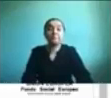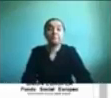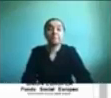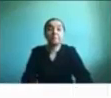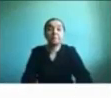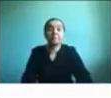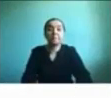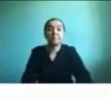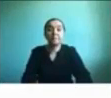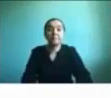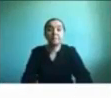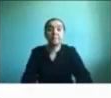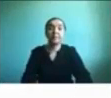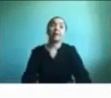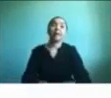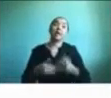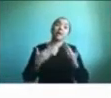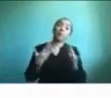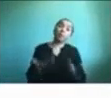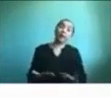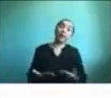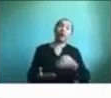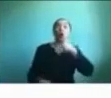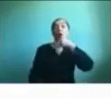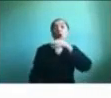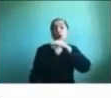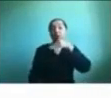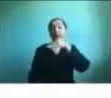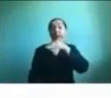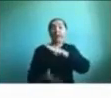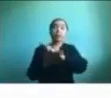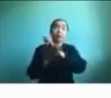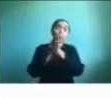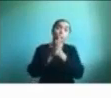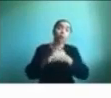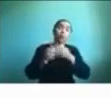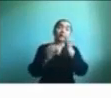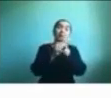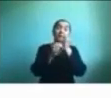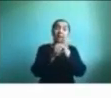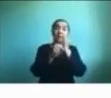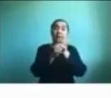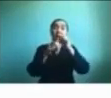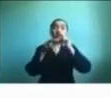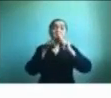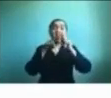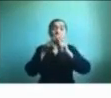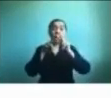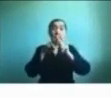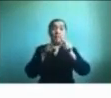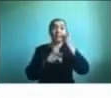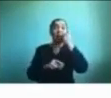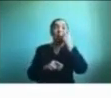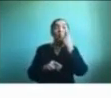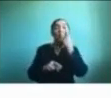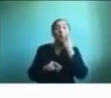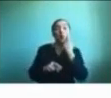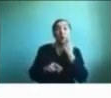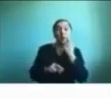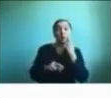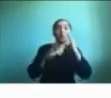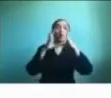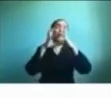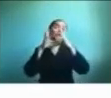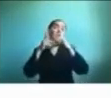y bueno finalmente contarles que todo este trabajo lo estamos haciendo también probando constantemente con familias con